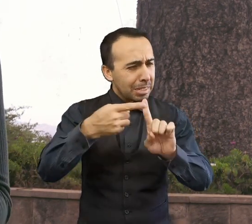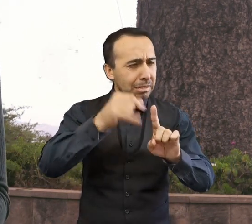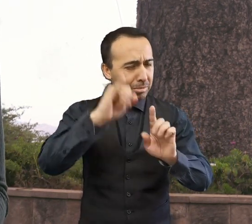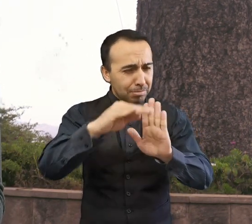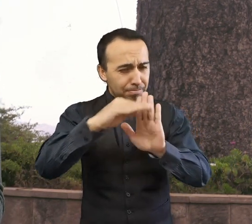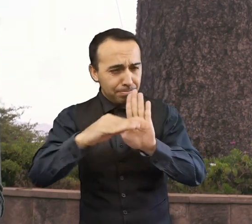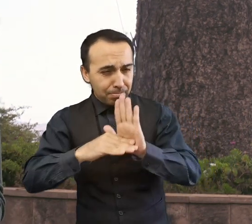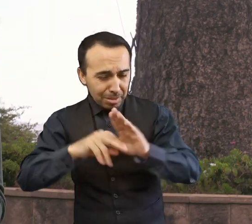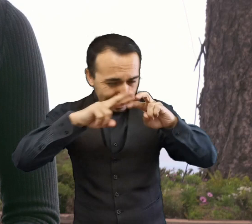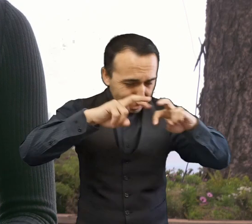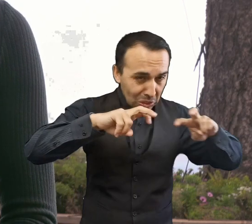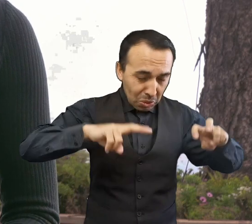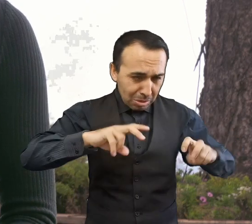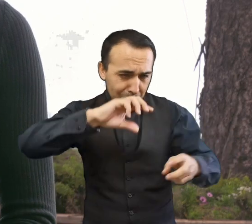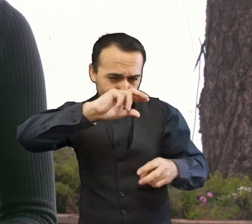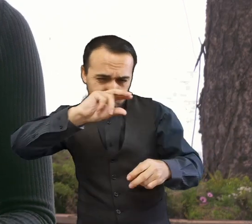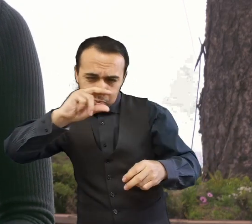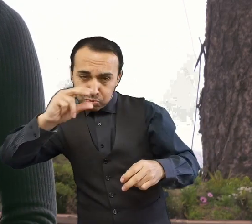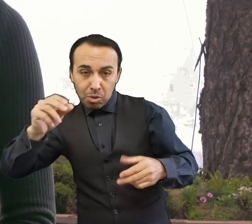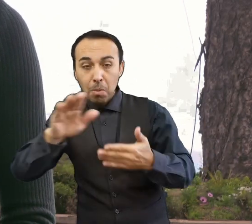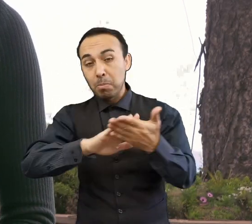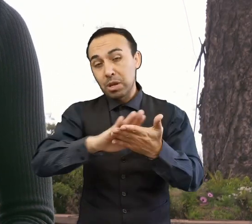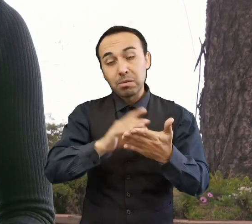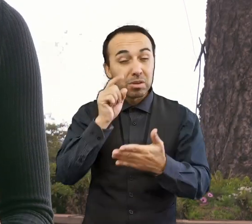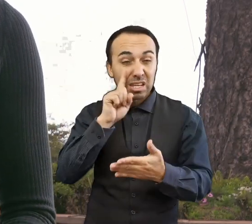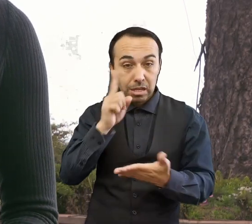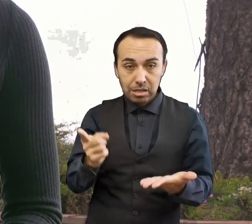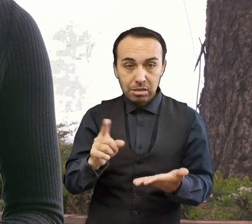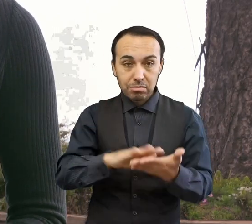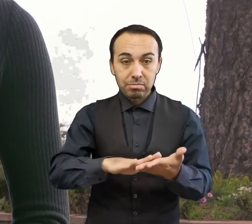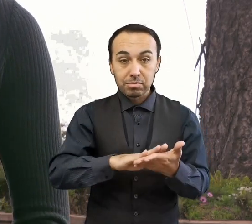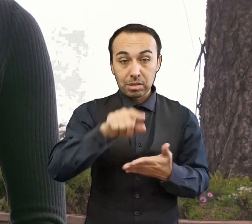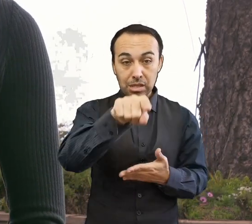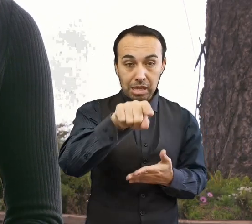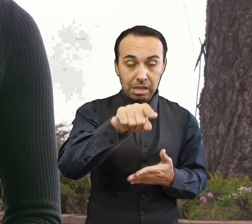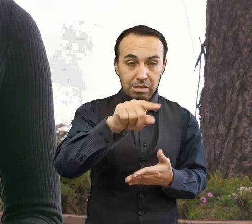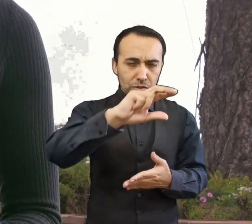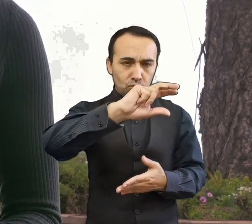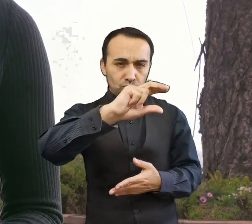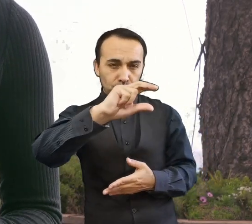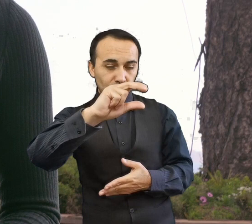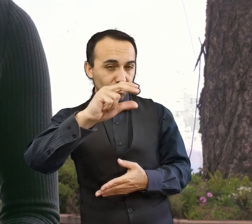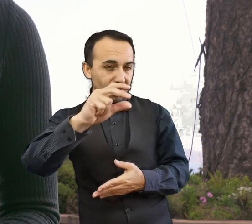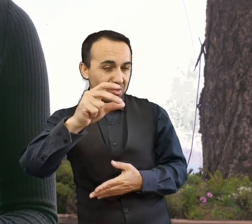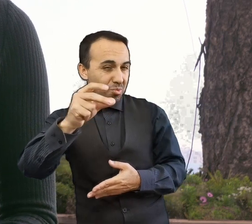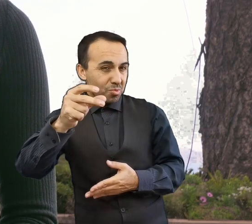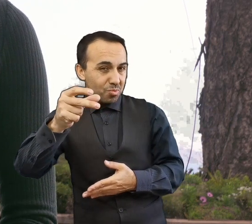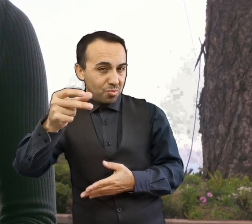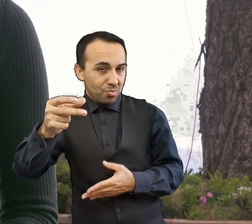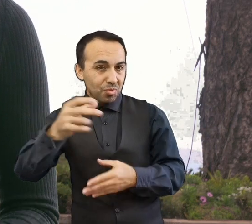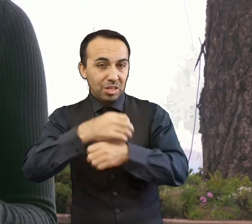mencionar, por ejemplo, a 3035 Chambers, descubierto en 1924 y bautizado en honor de John